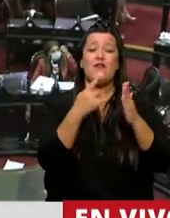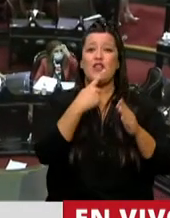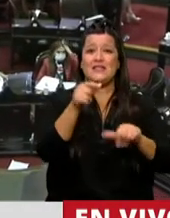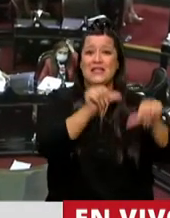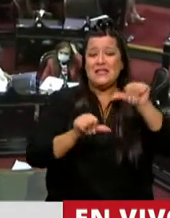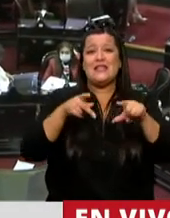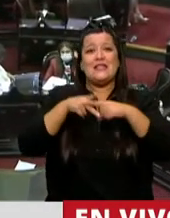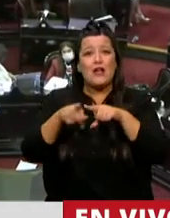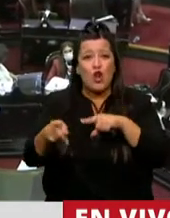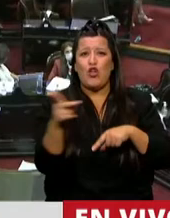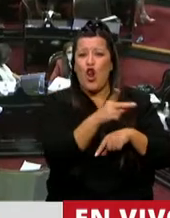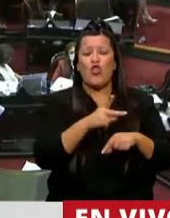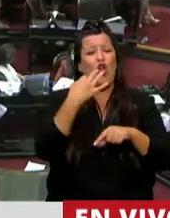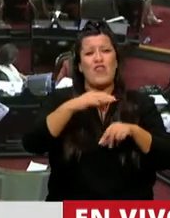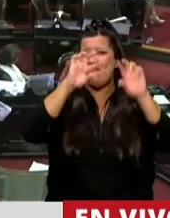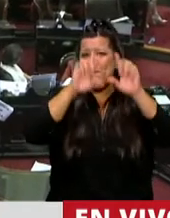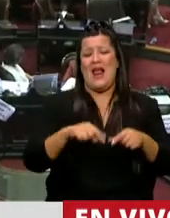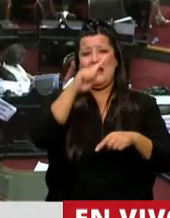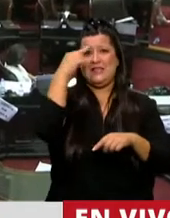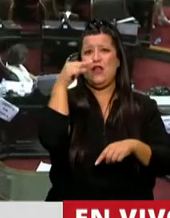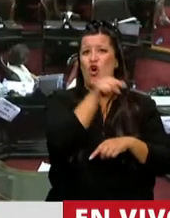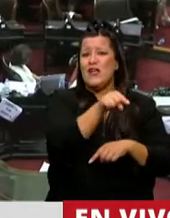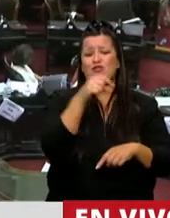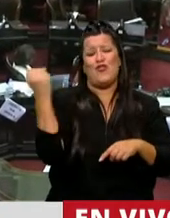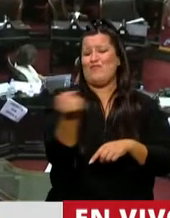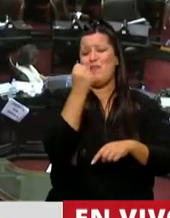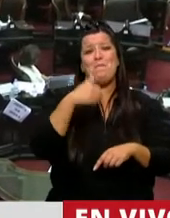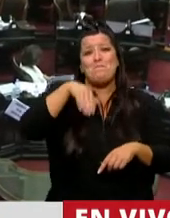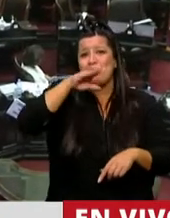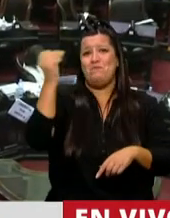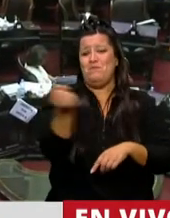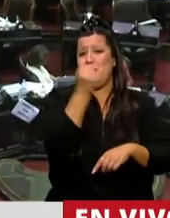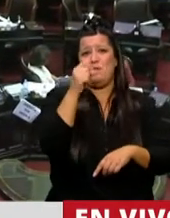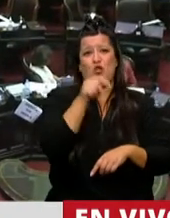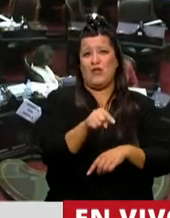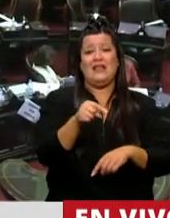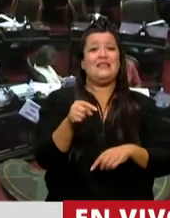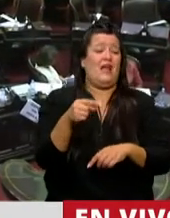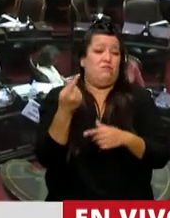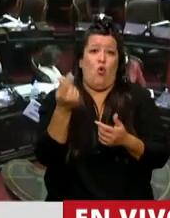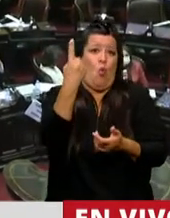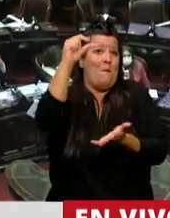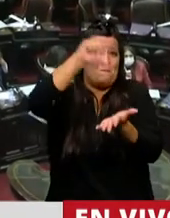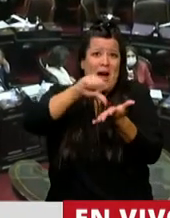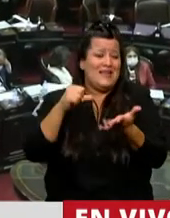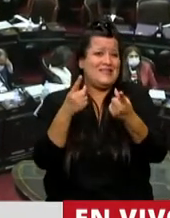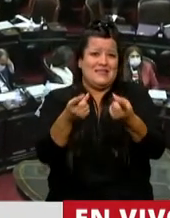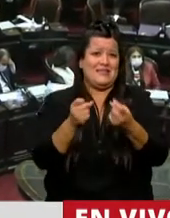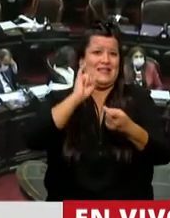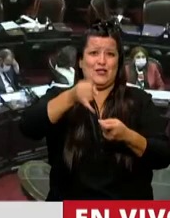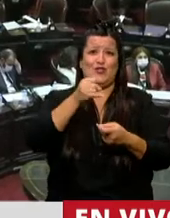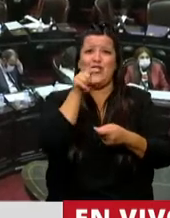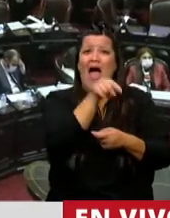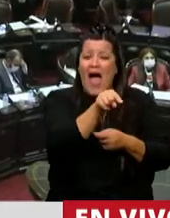ciencia y la tecnología ser una política de Estado es uno de los instrumentos más importantes con lo que cuenta una nación para poder dar el